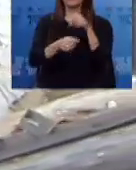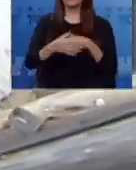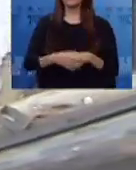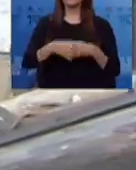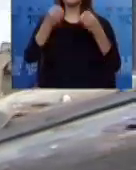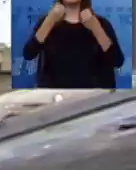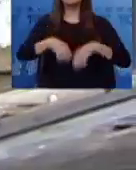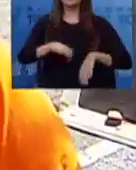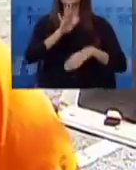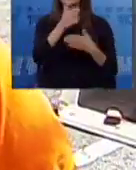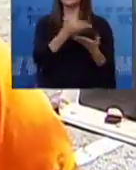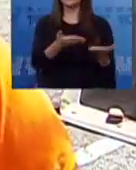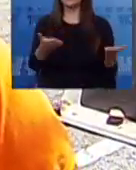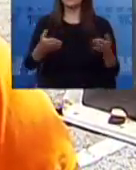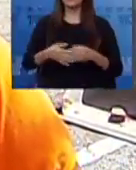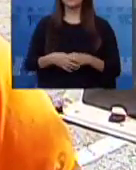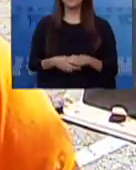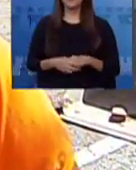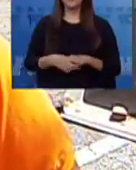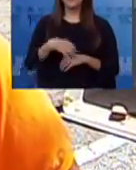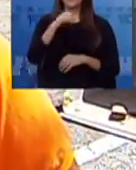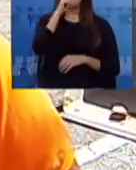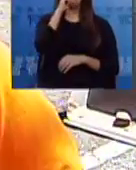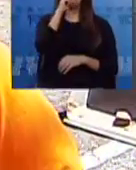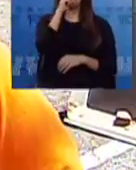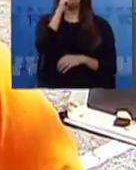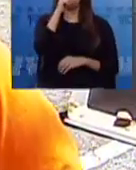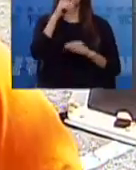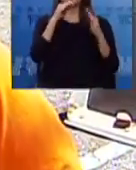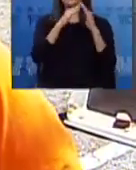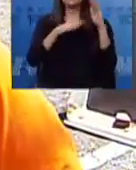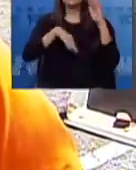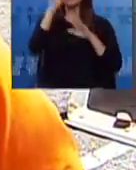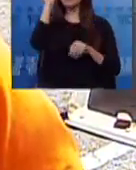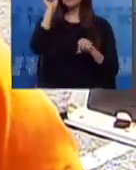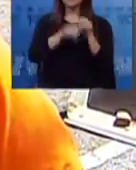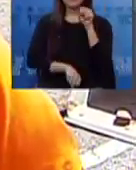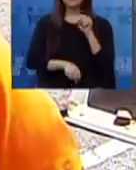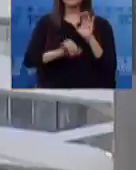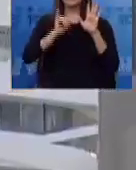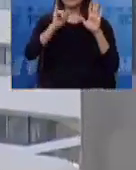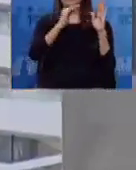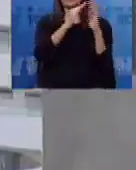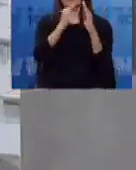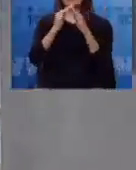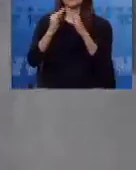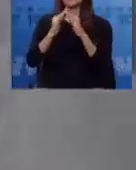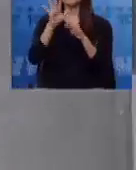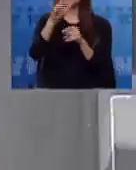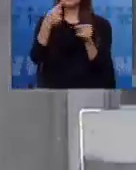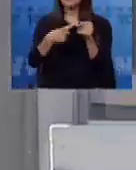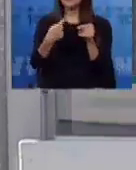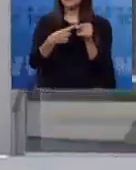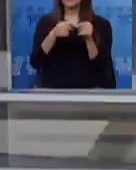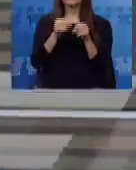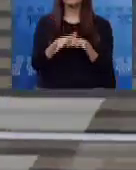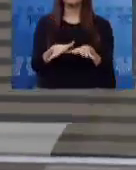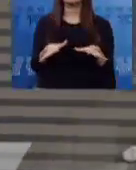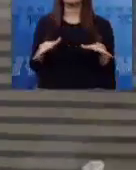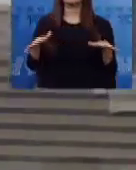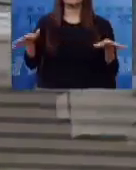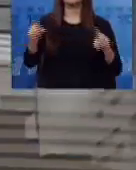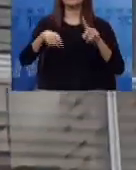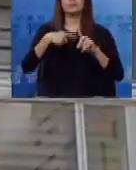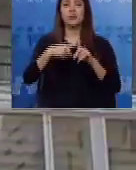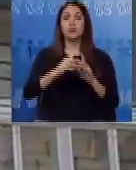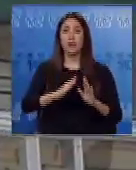pérdidas materiales. Las casas más afectadas son seis. Sobrepasan los 50 años de construcción. La capital se expande a diario y cada vez son más las